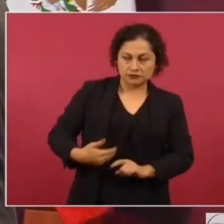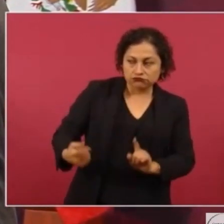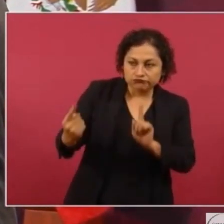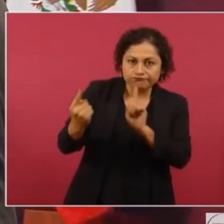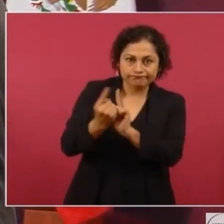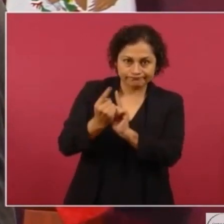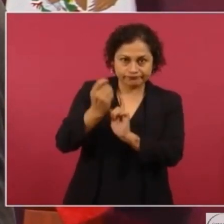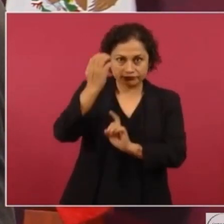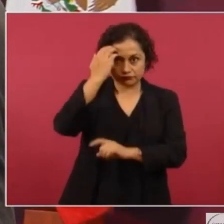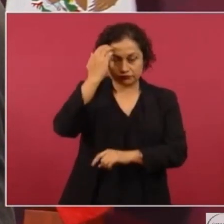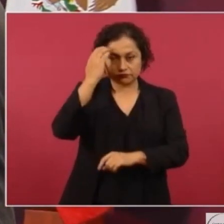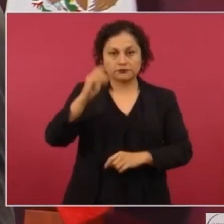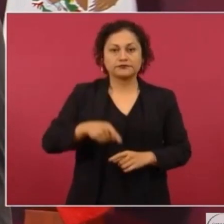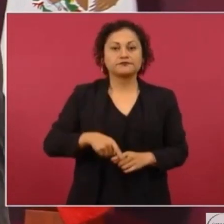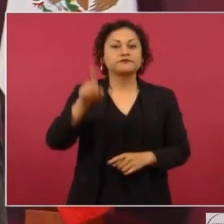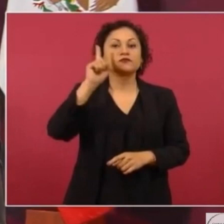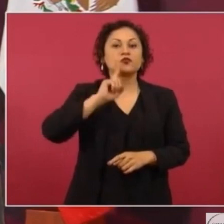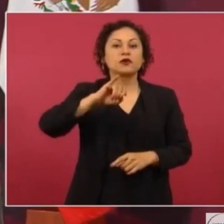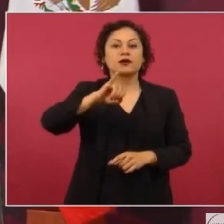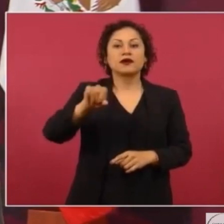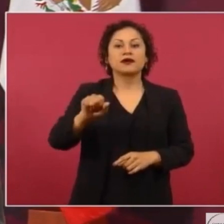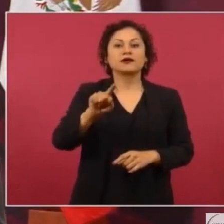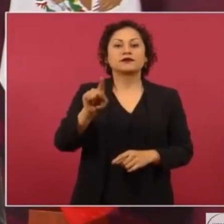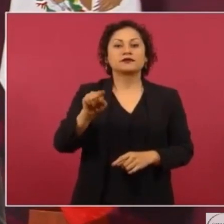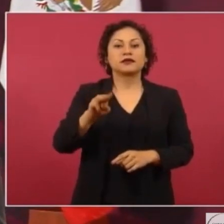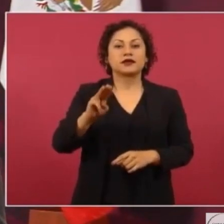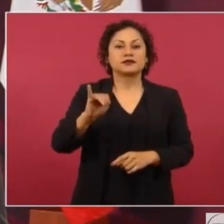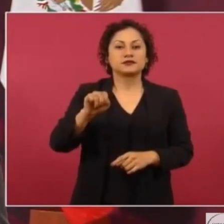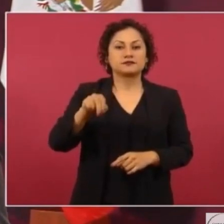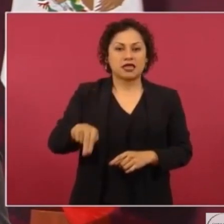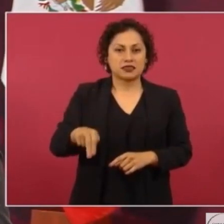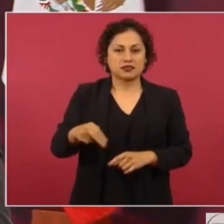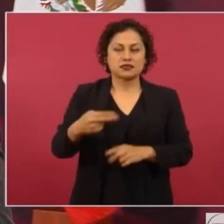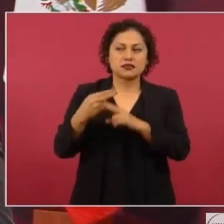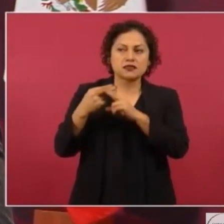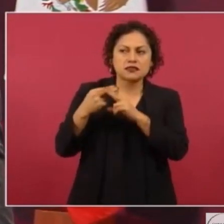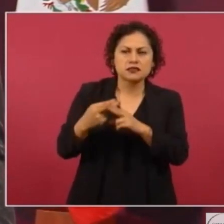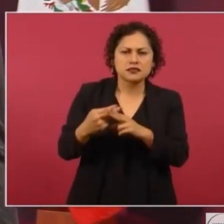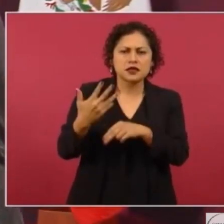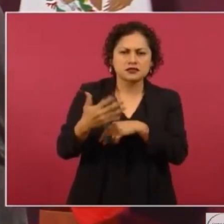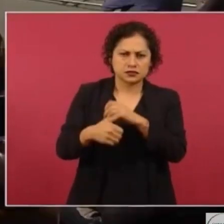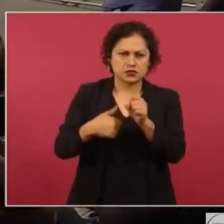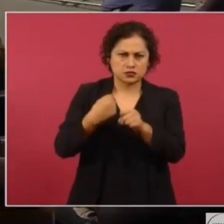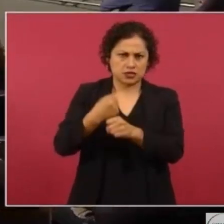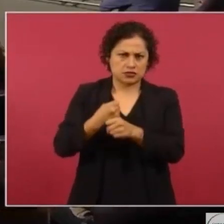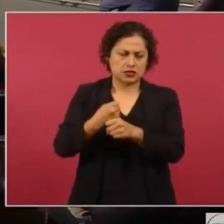Yasmín la conozco desde hace seis años también. Cinco o seis años.